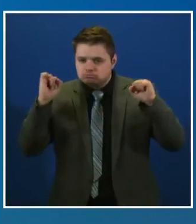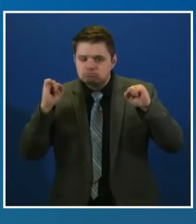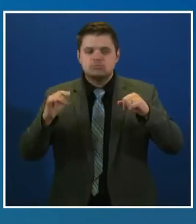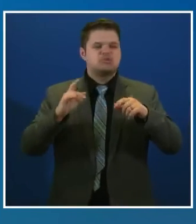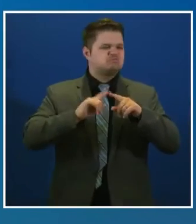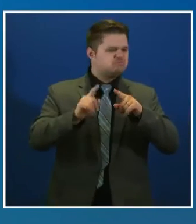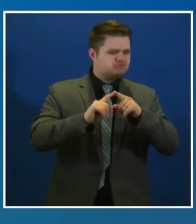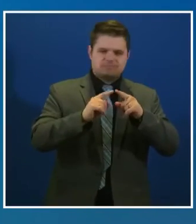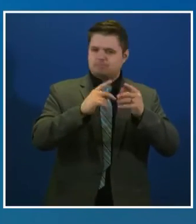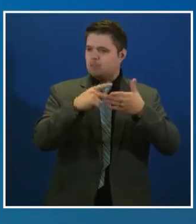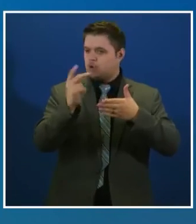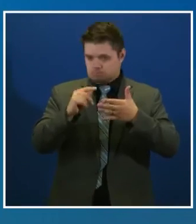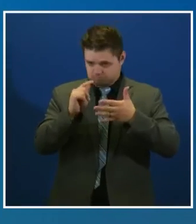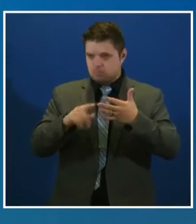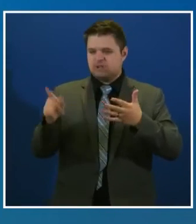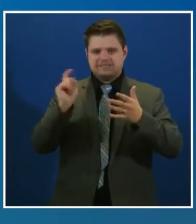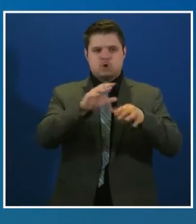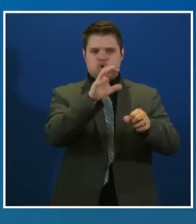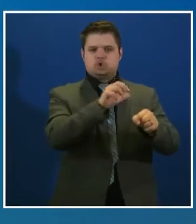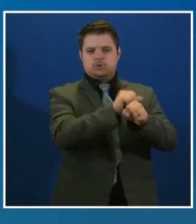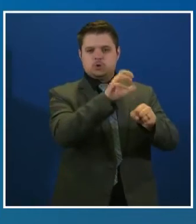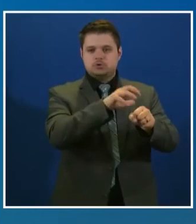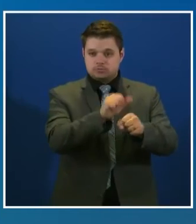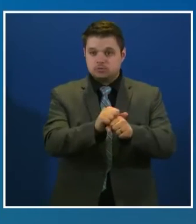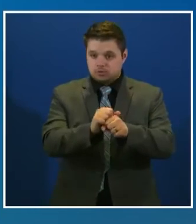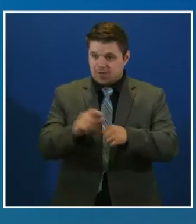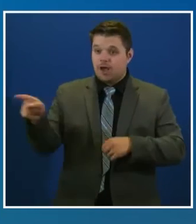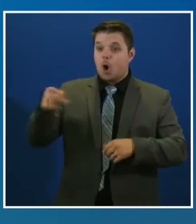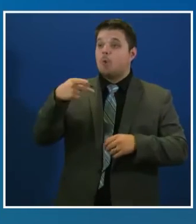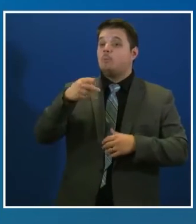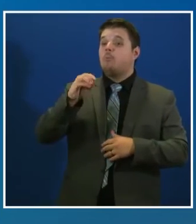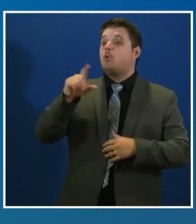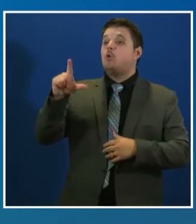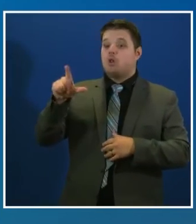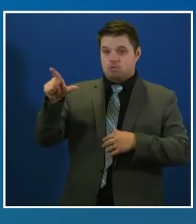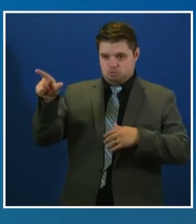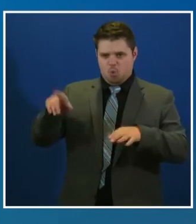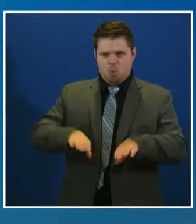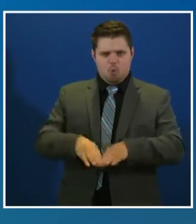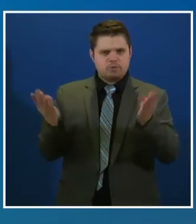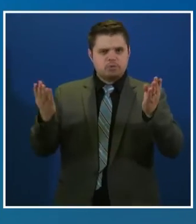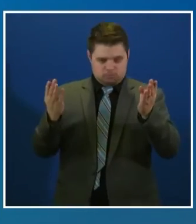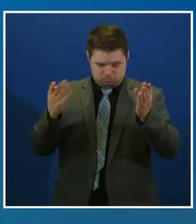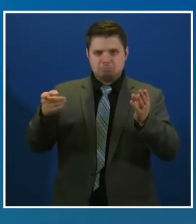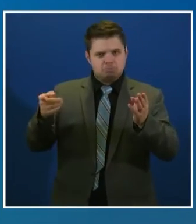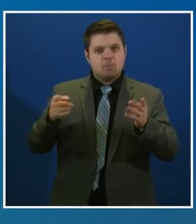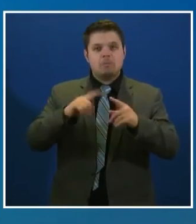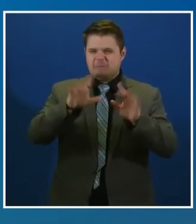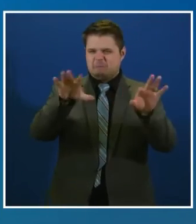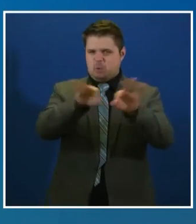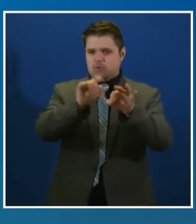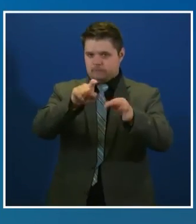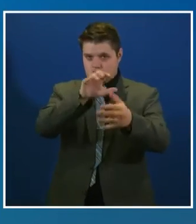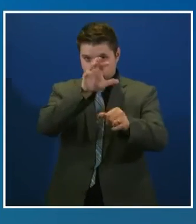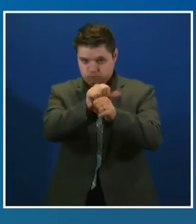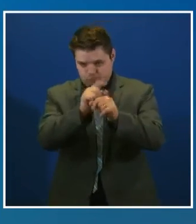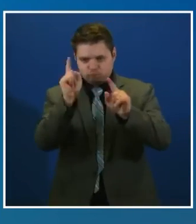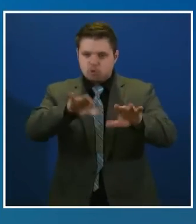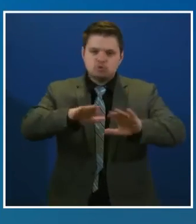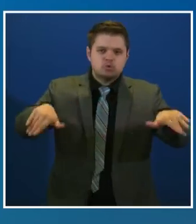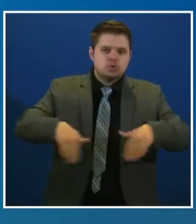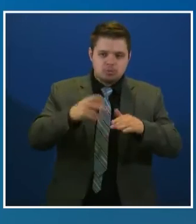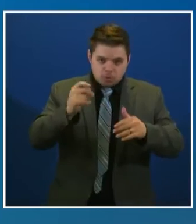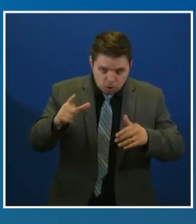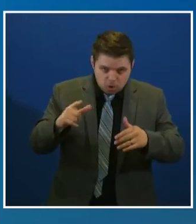abierta la piscina de Furstenburg y se puede reservar para hidrogimnasia y clases de natación individuales de niños de tres años en adelante.